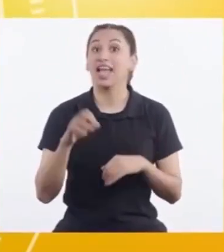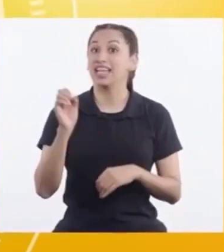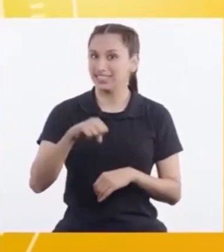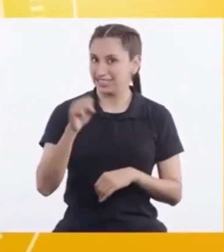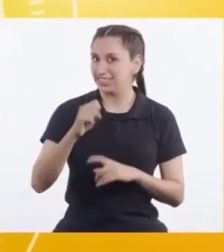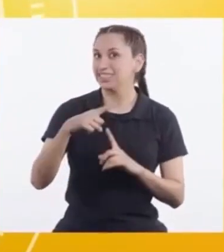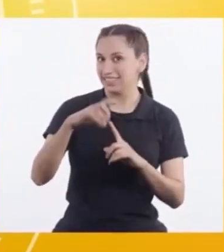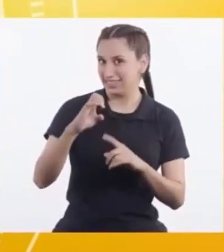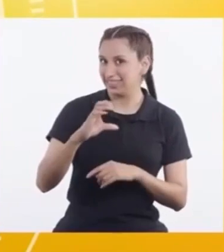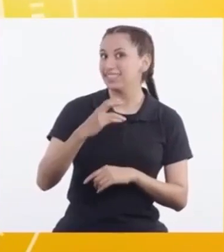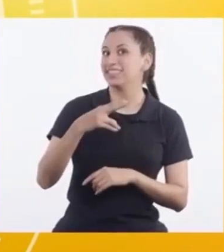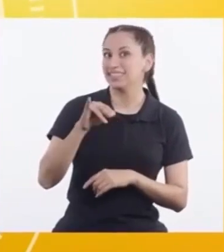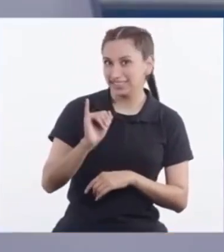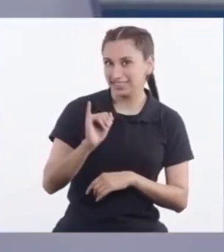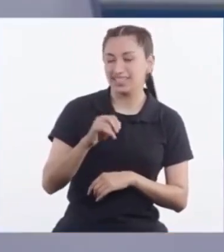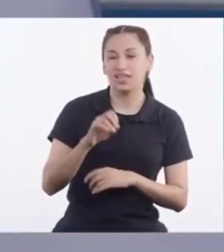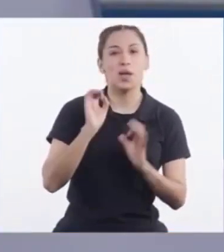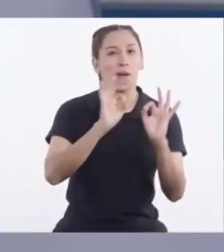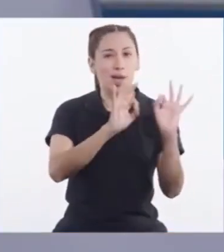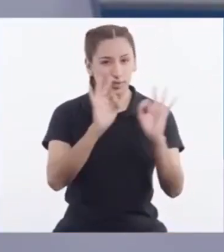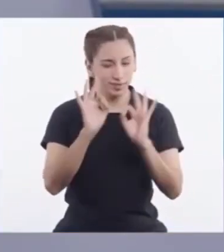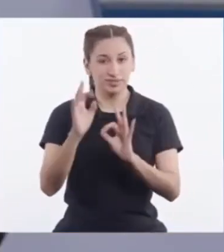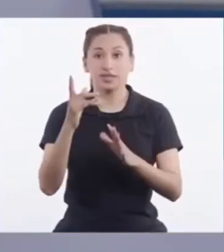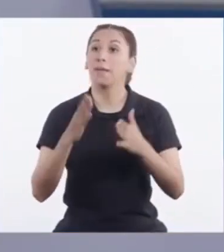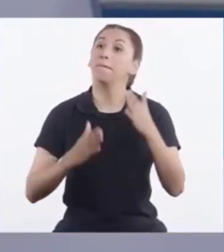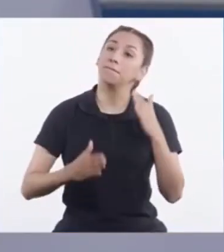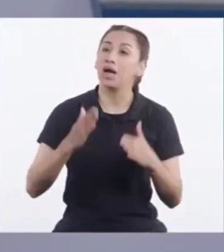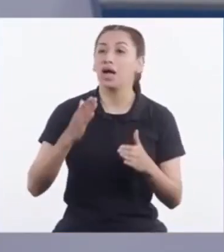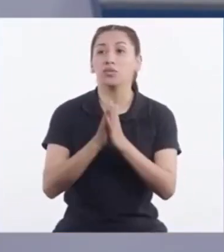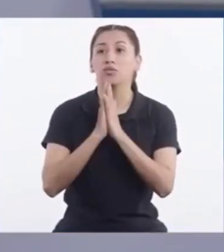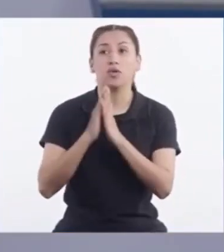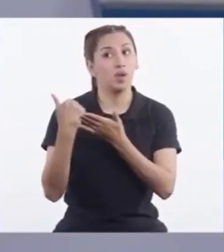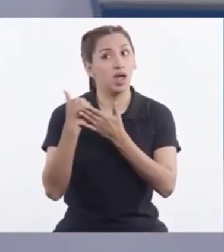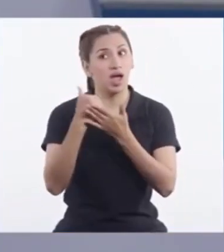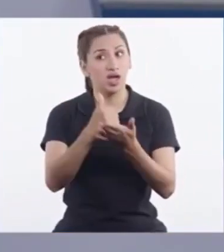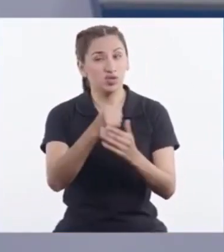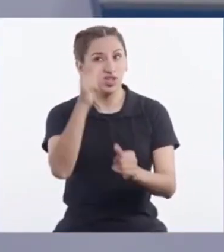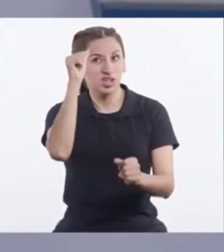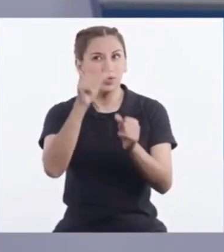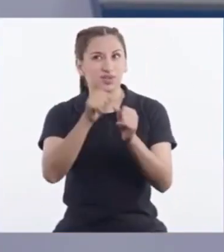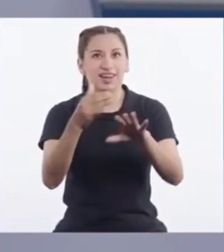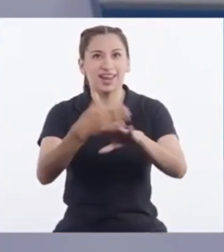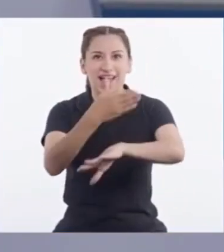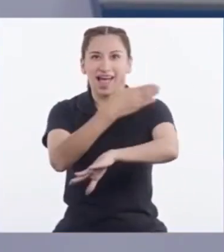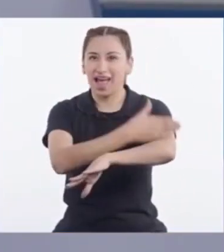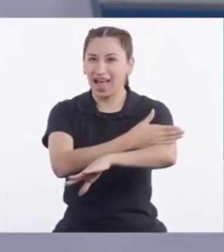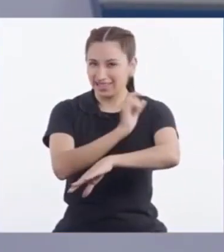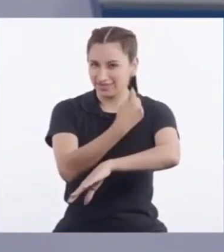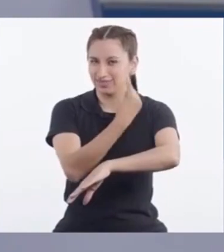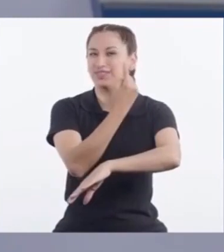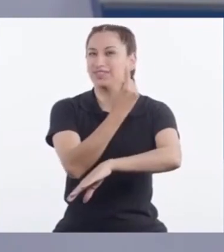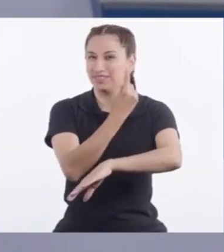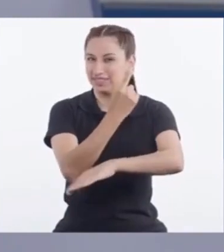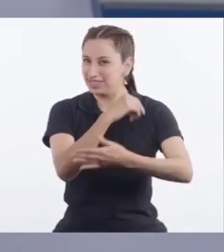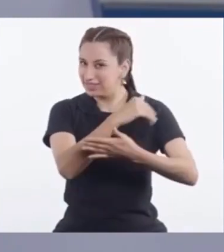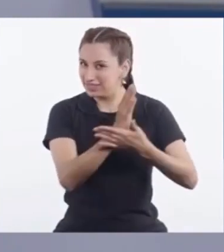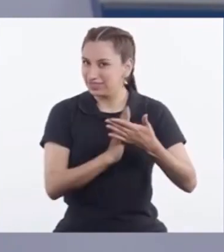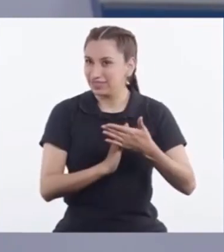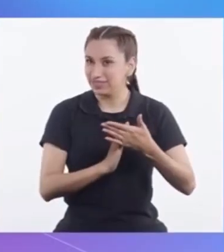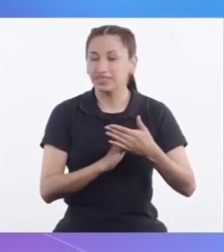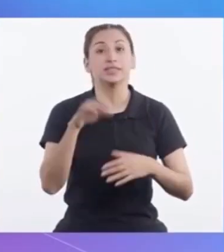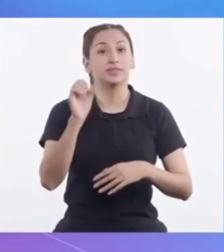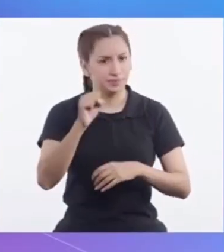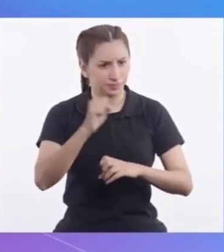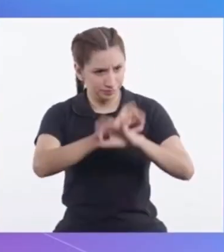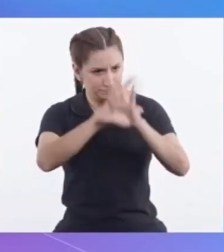¡Sí, Techi! ¡Genial, Maka! ¿Nos ayudarías a recordar Qué vimos en el bloque anterior?